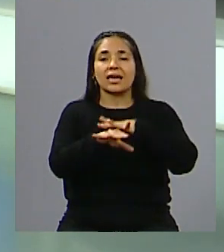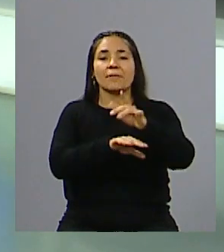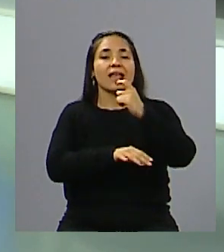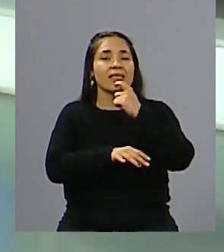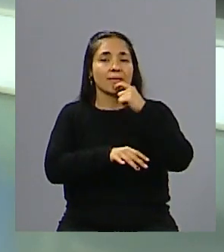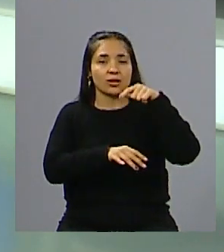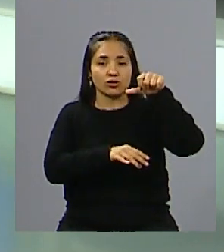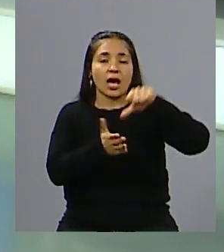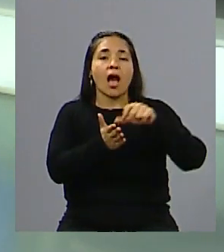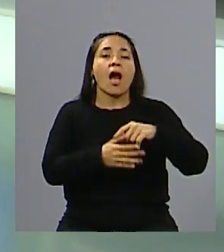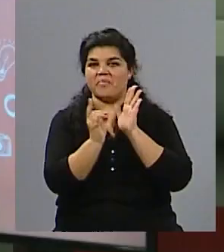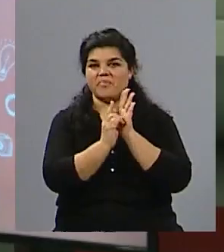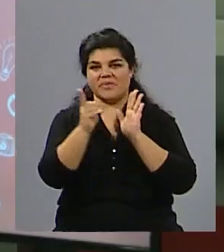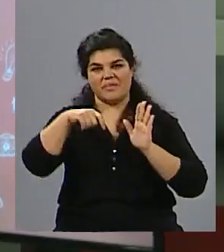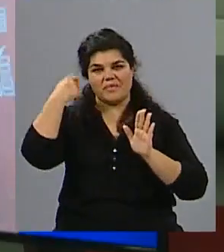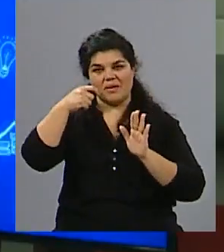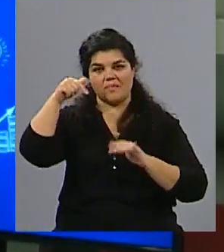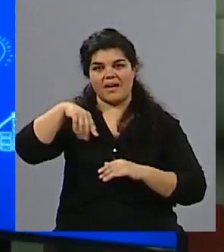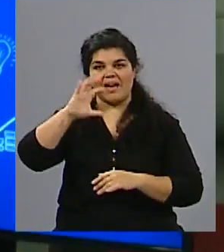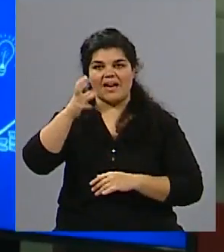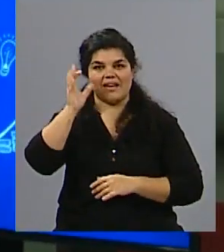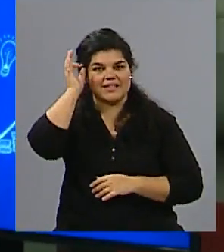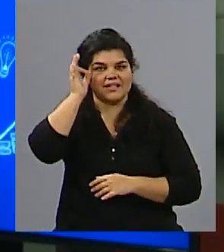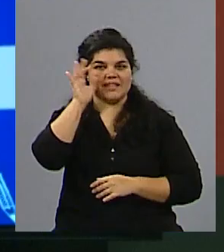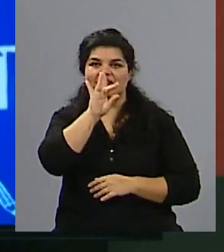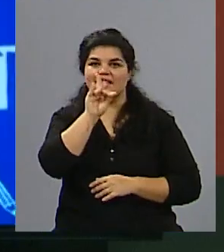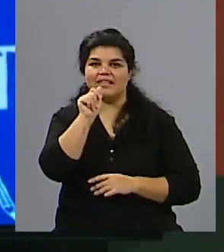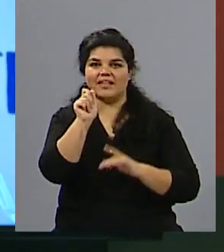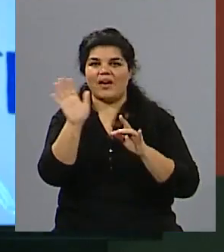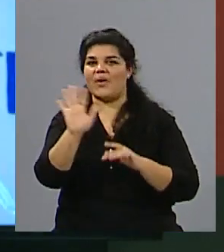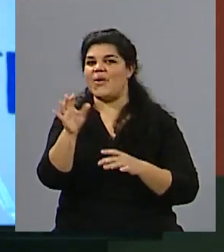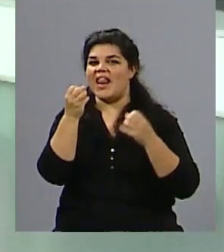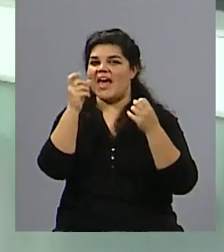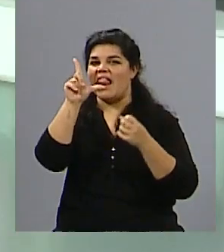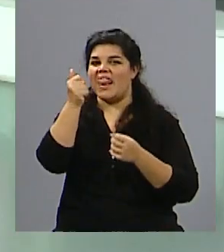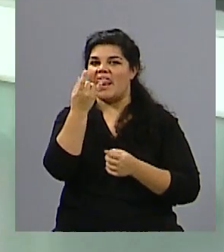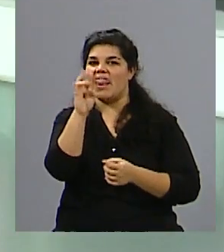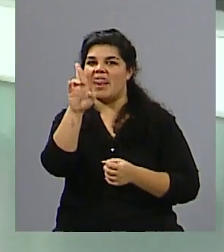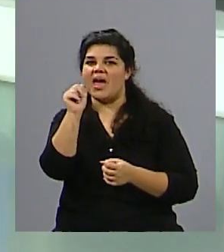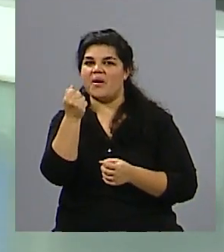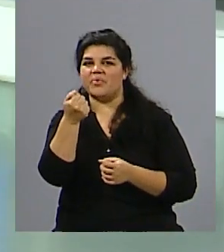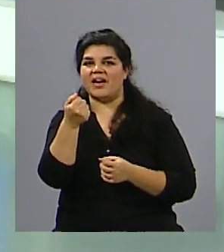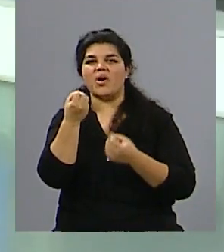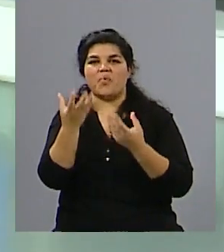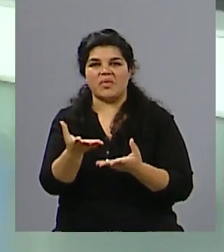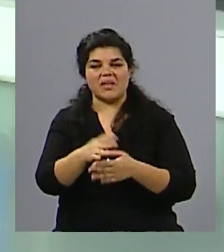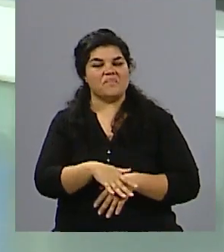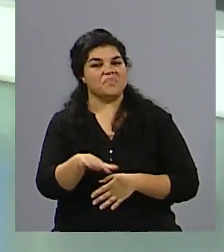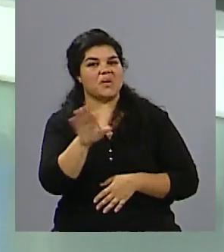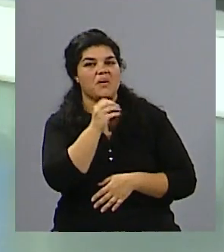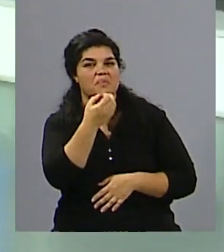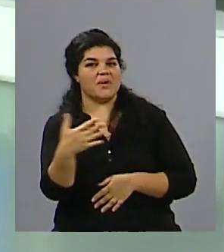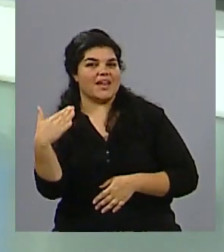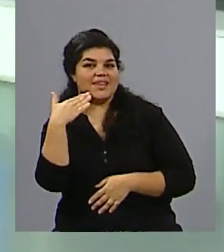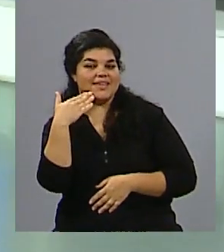aniversario del Ni Una Menos. Y ahora ya tenemos en el estudio a Laura Prudencio. Laura, ¿cómo estás? Buenas tardes. ¿Cómo Muy buenas tardes. Aquí estamos transitando